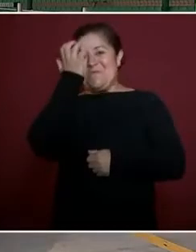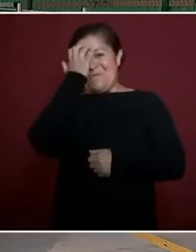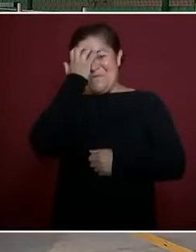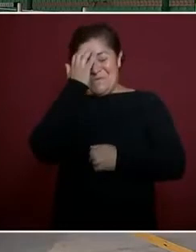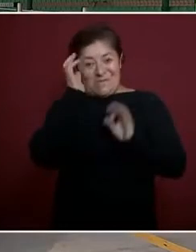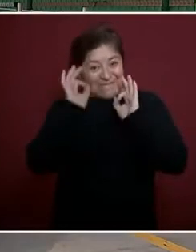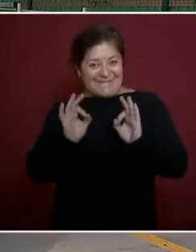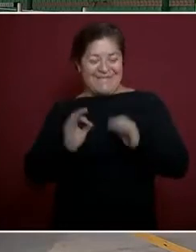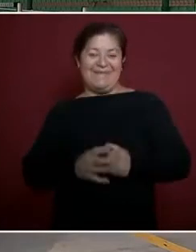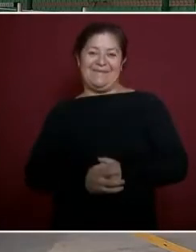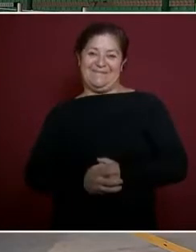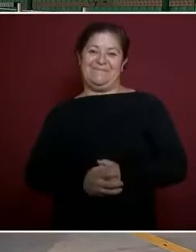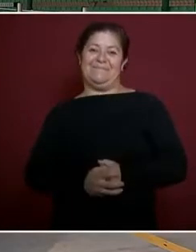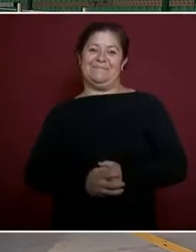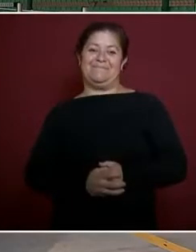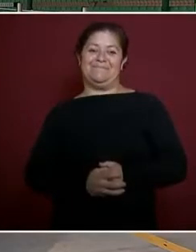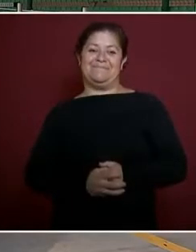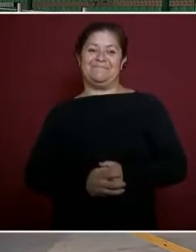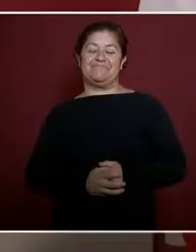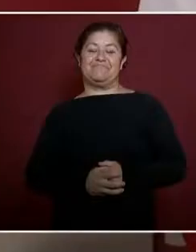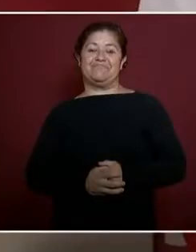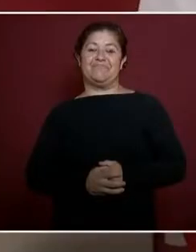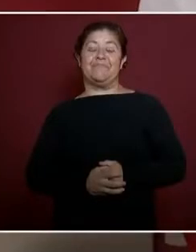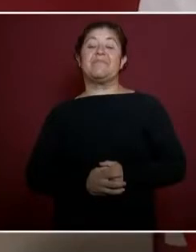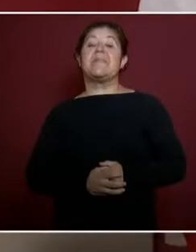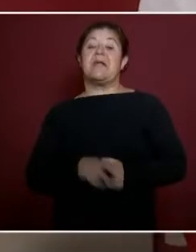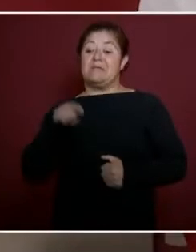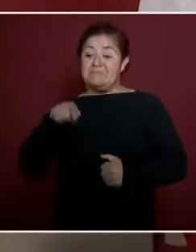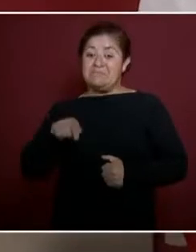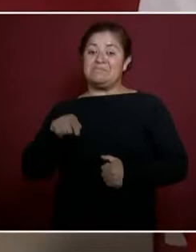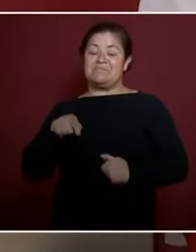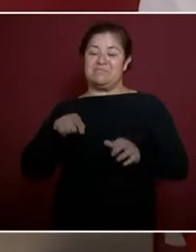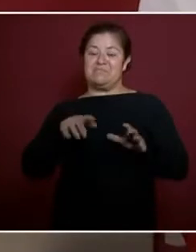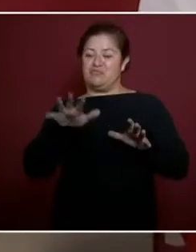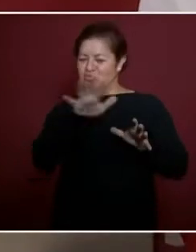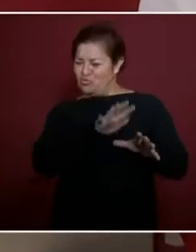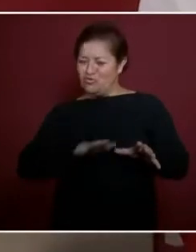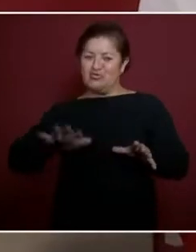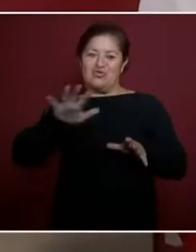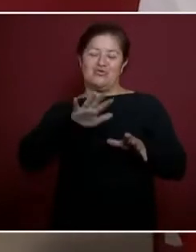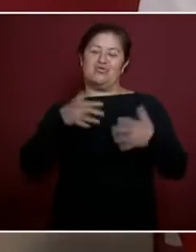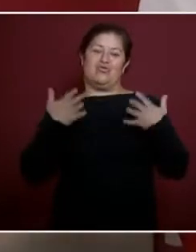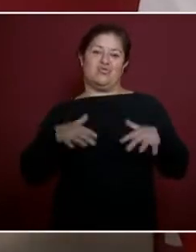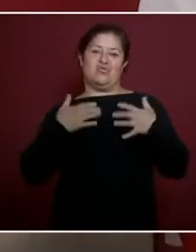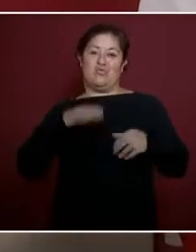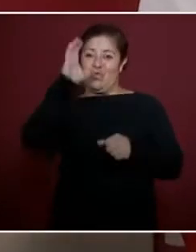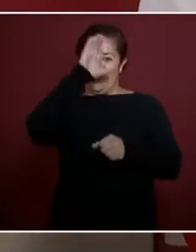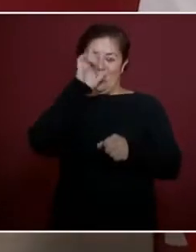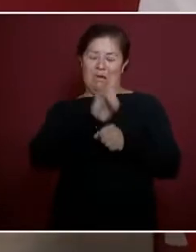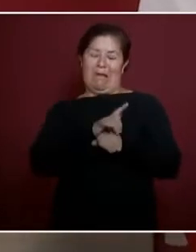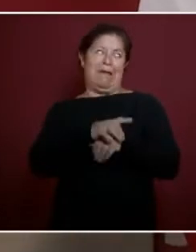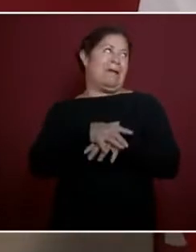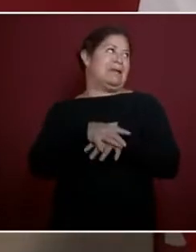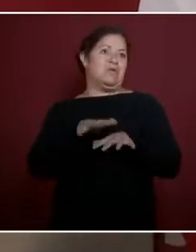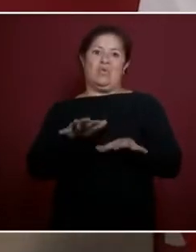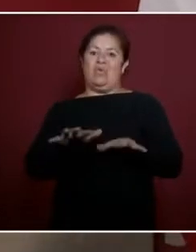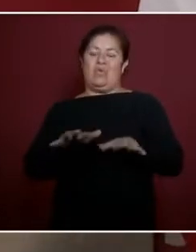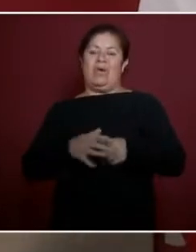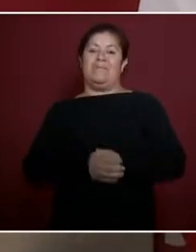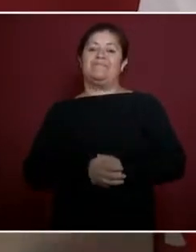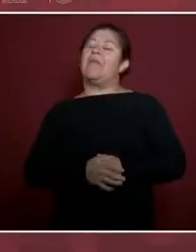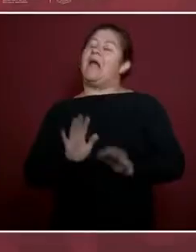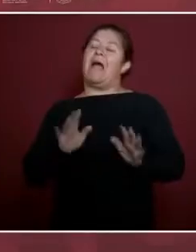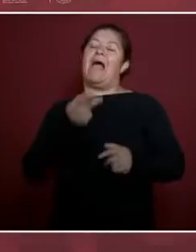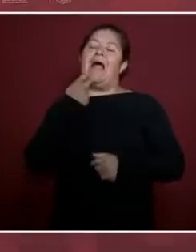con su grandeza cultural. Y bueno, ya hablé bastante y me dio mucho gusto